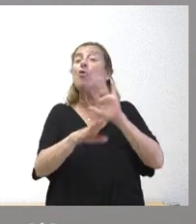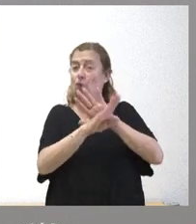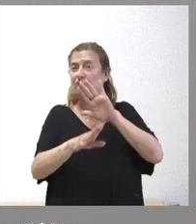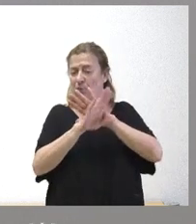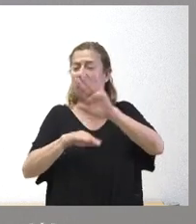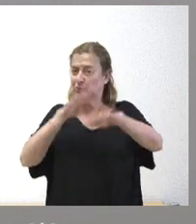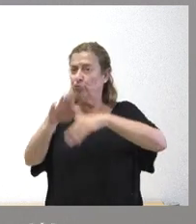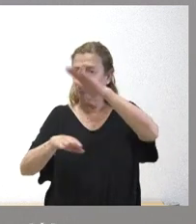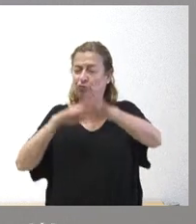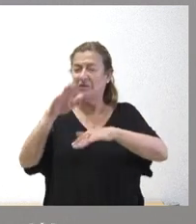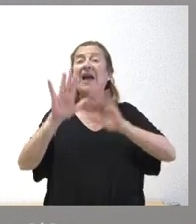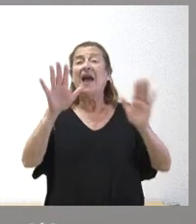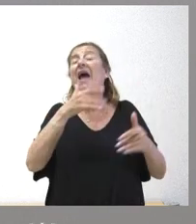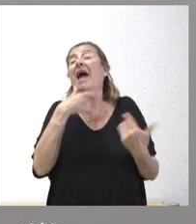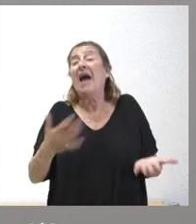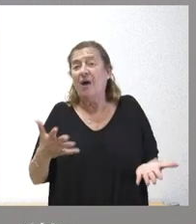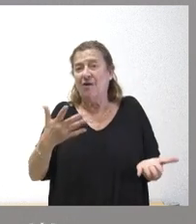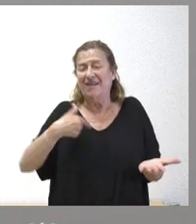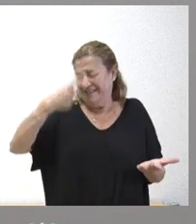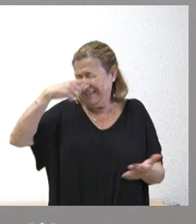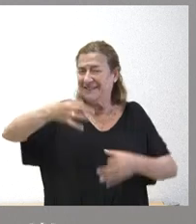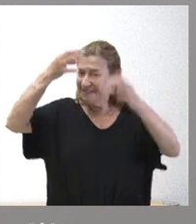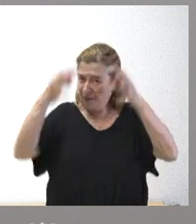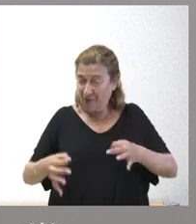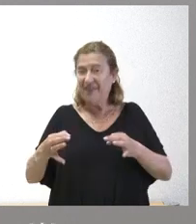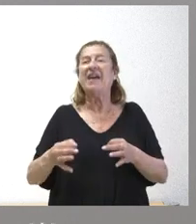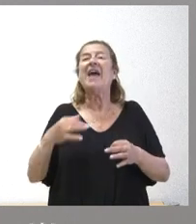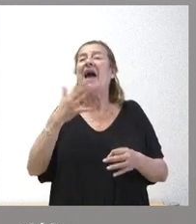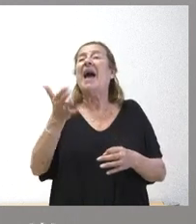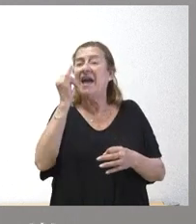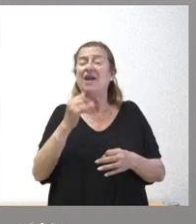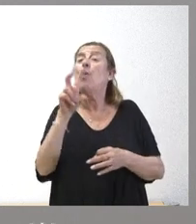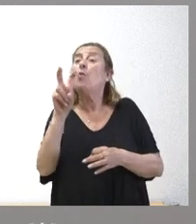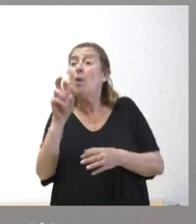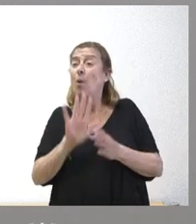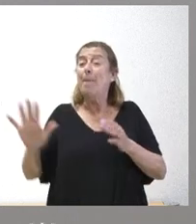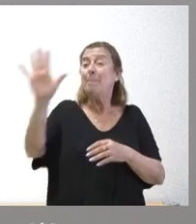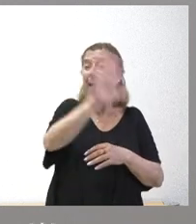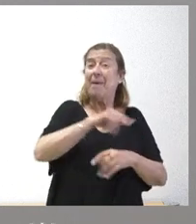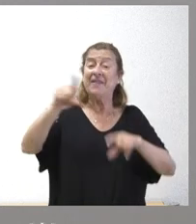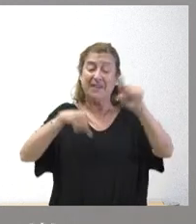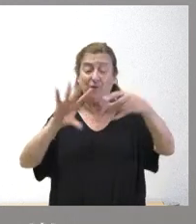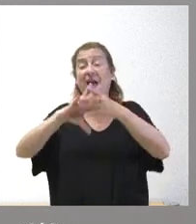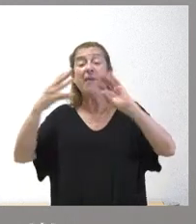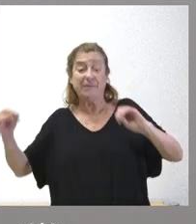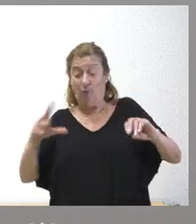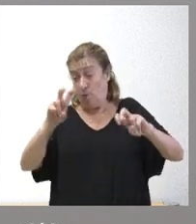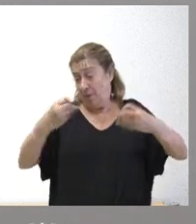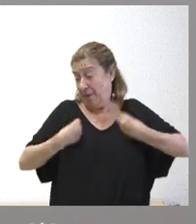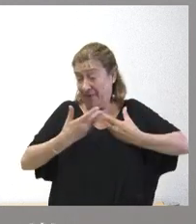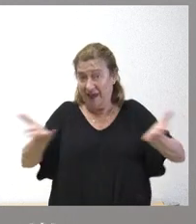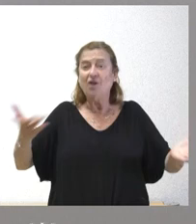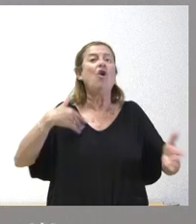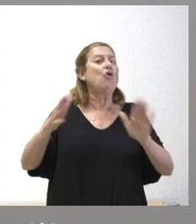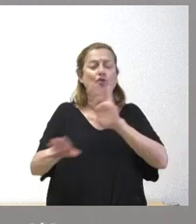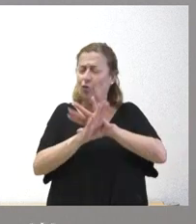dirección entre tanto lo que tenemos es la seguridad plena de que mientras tenemos el nuevo mapa de transporte adaptado la nueva realidad seguimos financiando